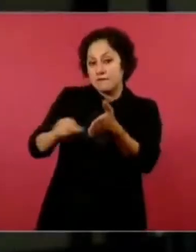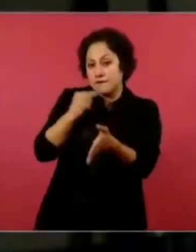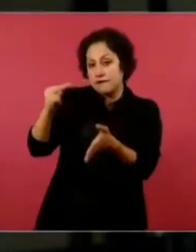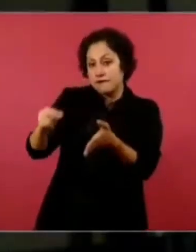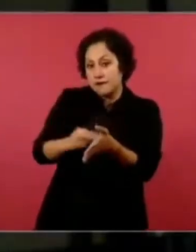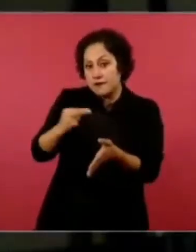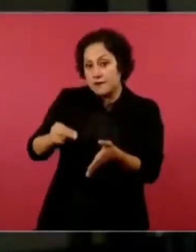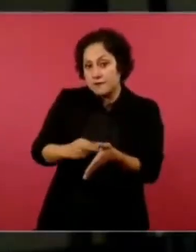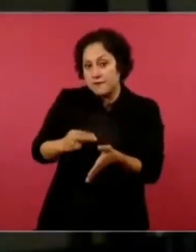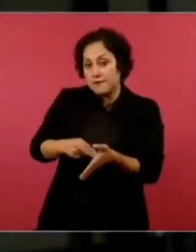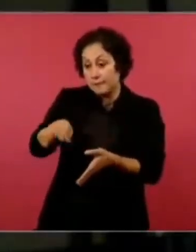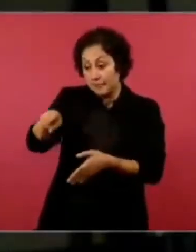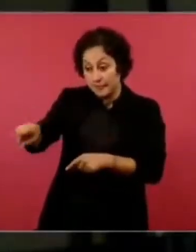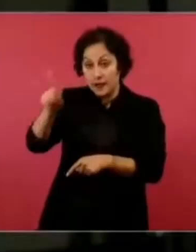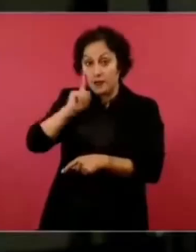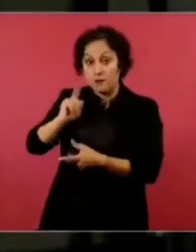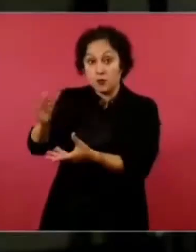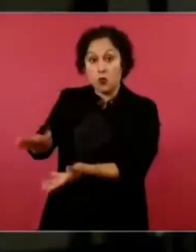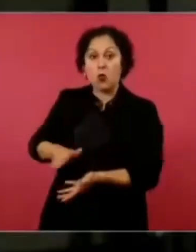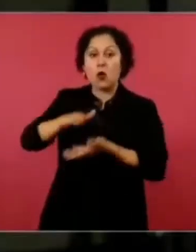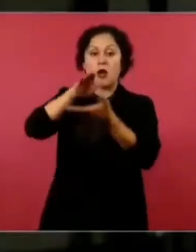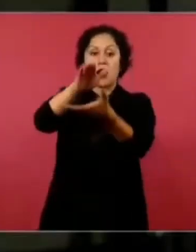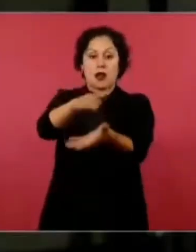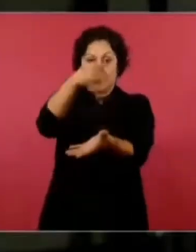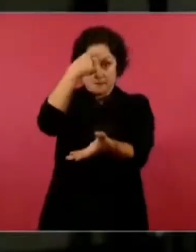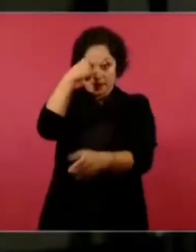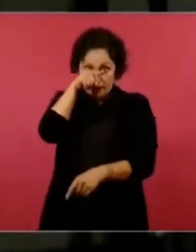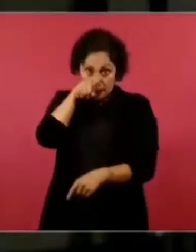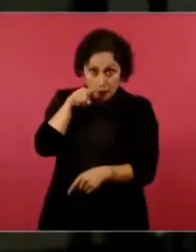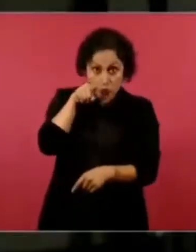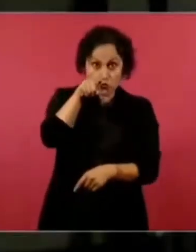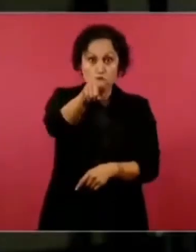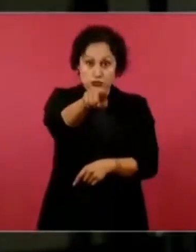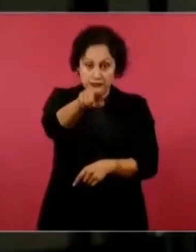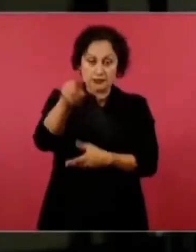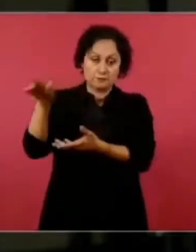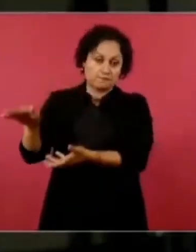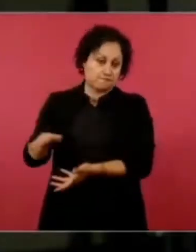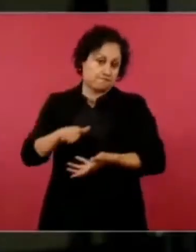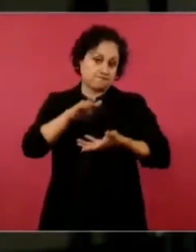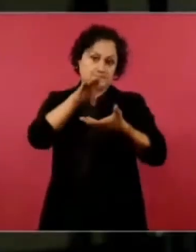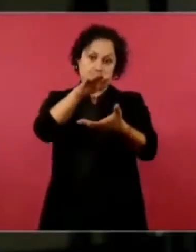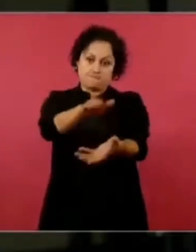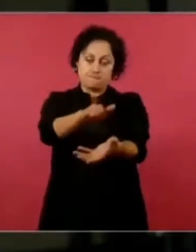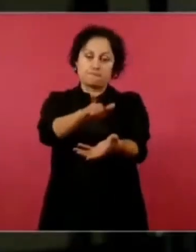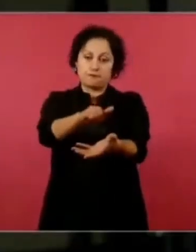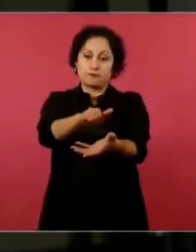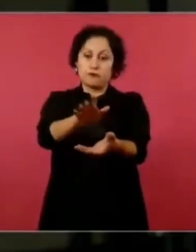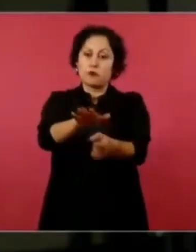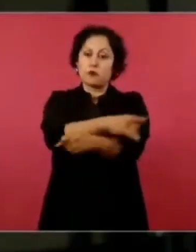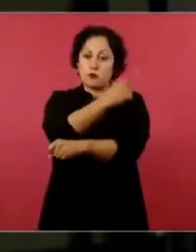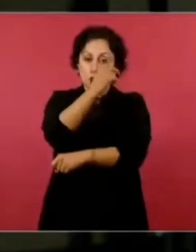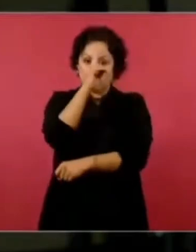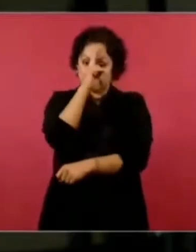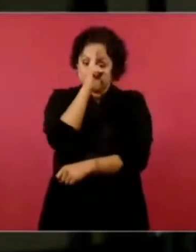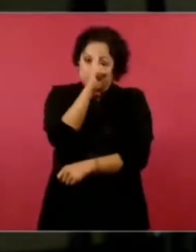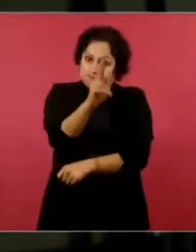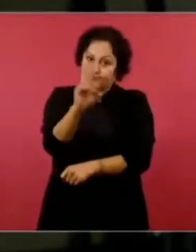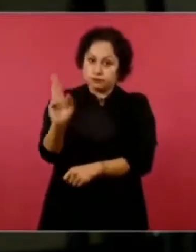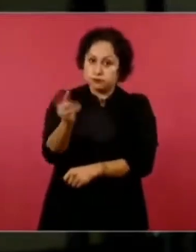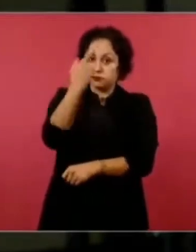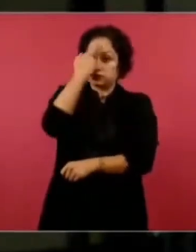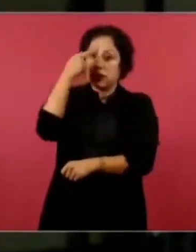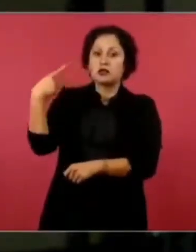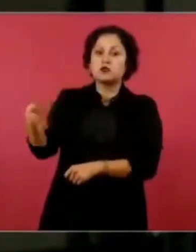quiere que usted se las quede, se las da en honor y en memoria del papá, que ya no